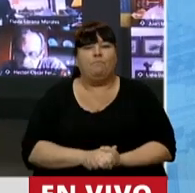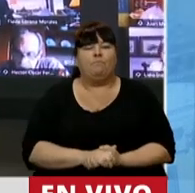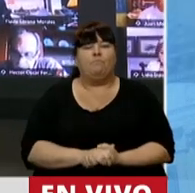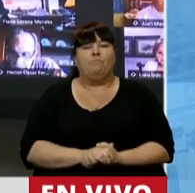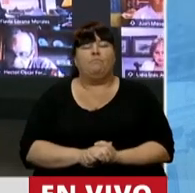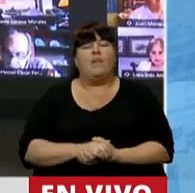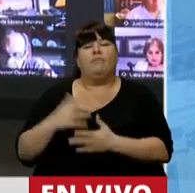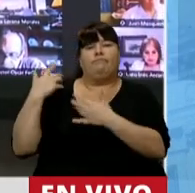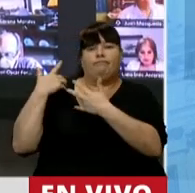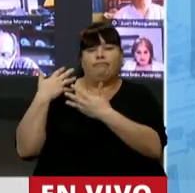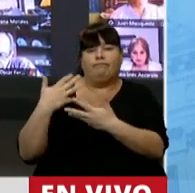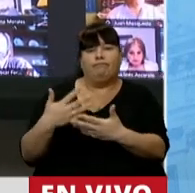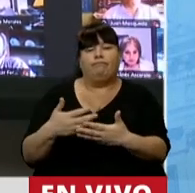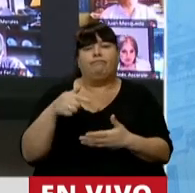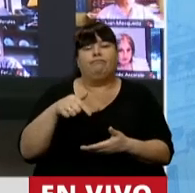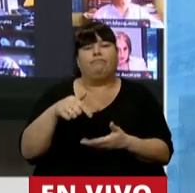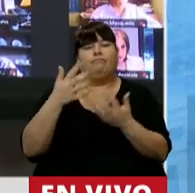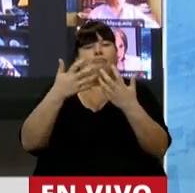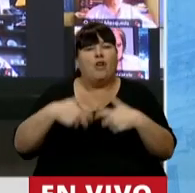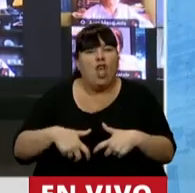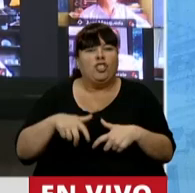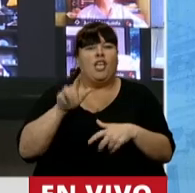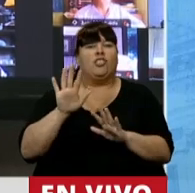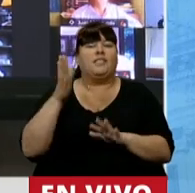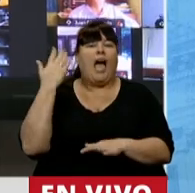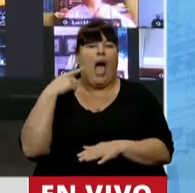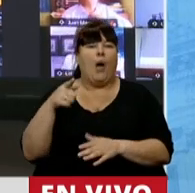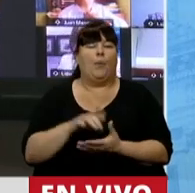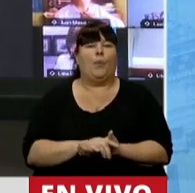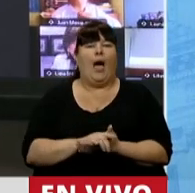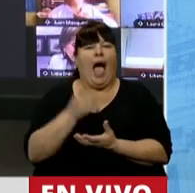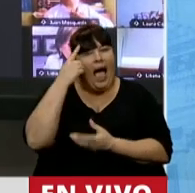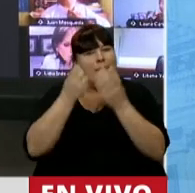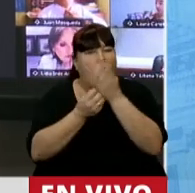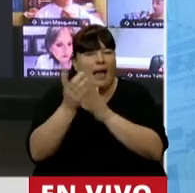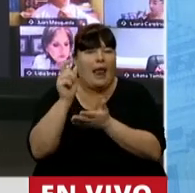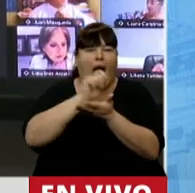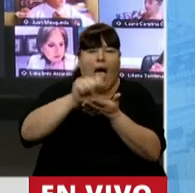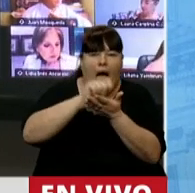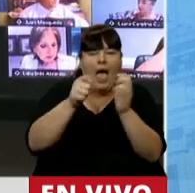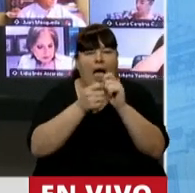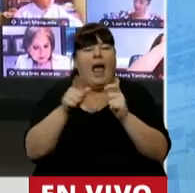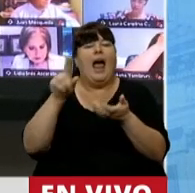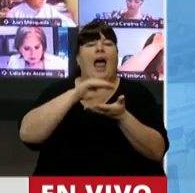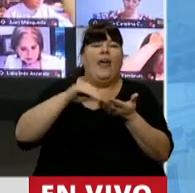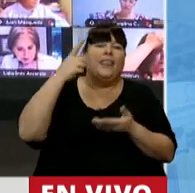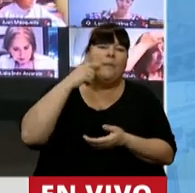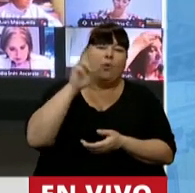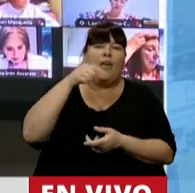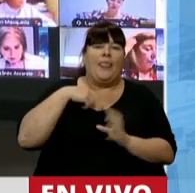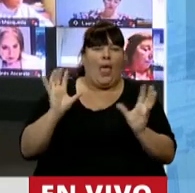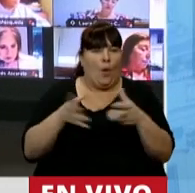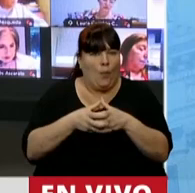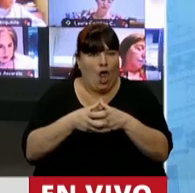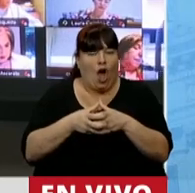a lo largo de todo este tiempo que este proyecto estuvo en elaboración, diputadas y diputados de nuestro